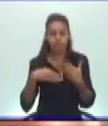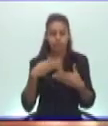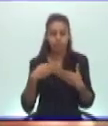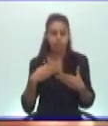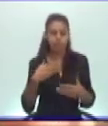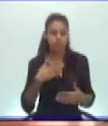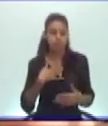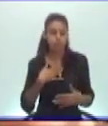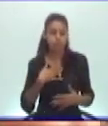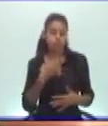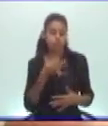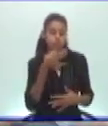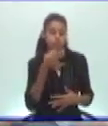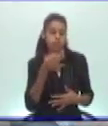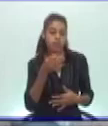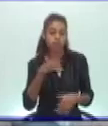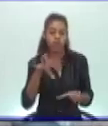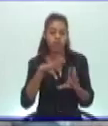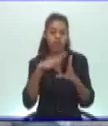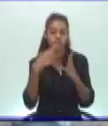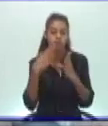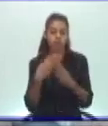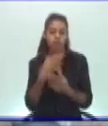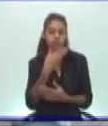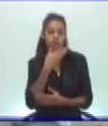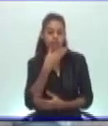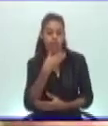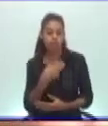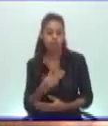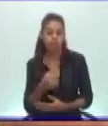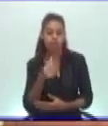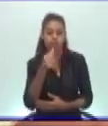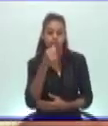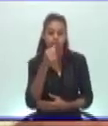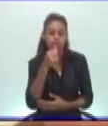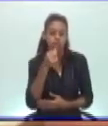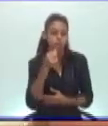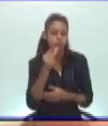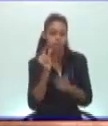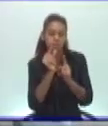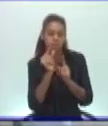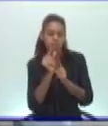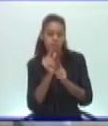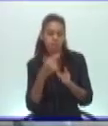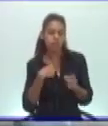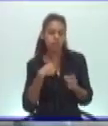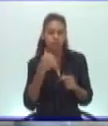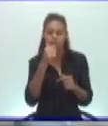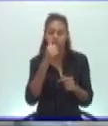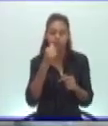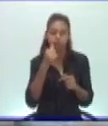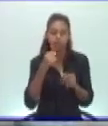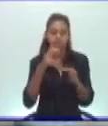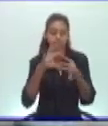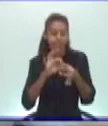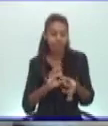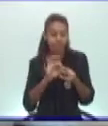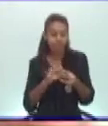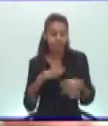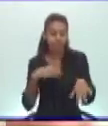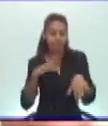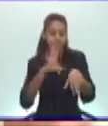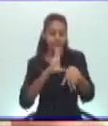a toda la juventud, si van a tomar, que tomen menos. Yo soy alcohólico, crónico. Yo estoy enfermo.